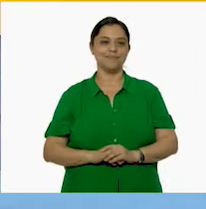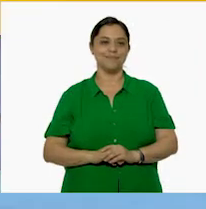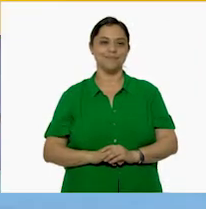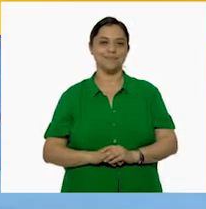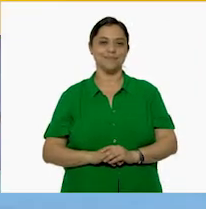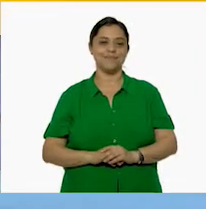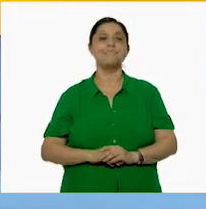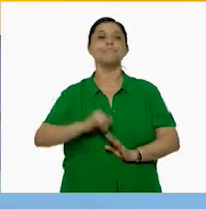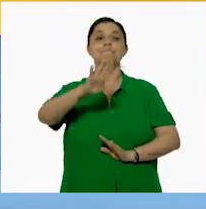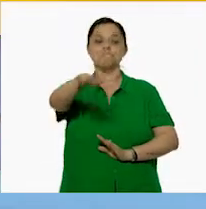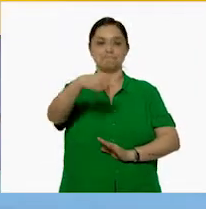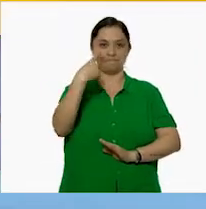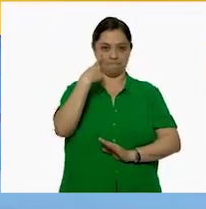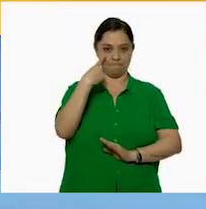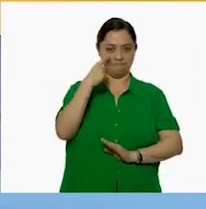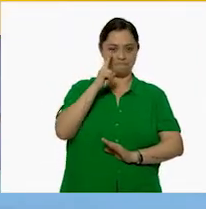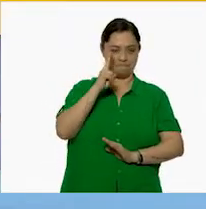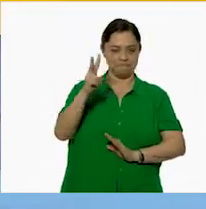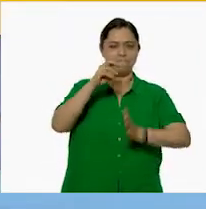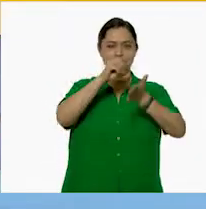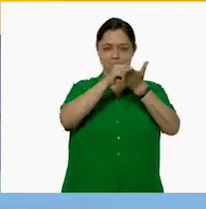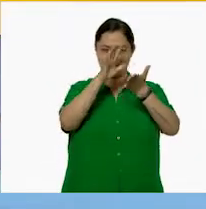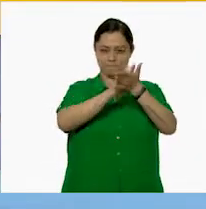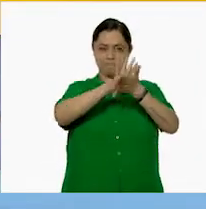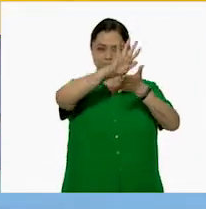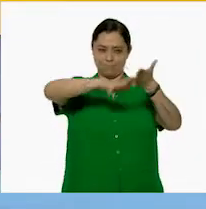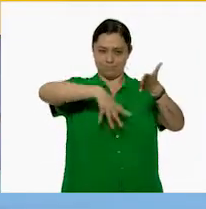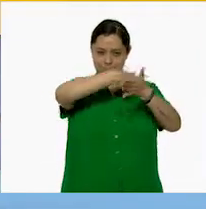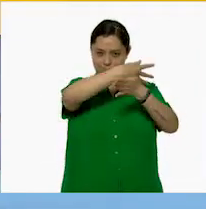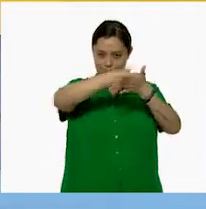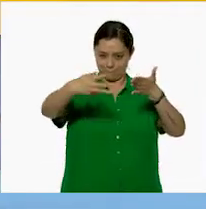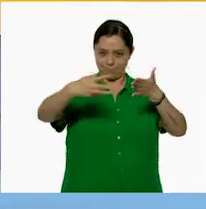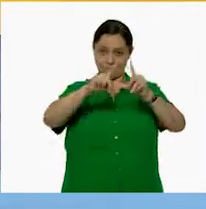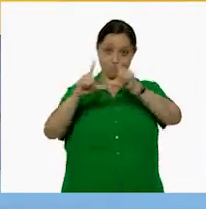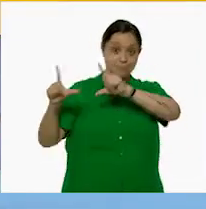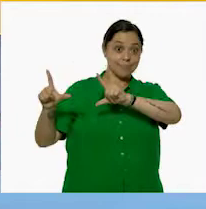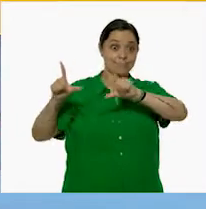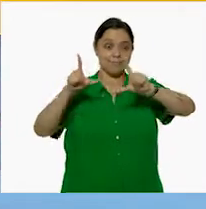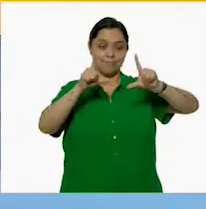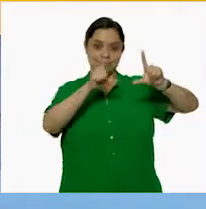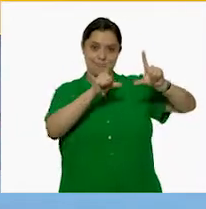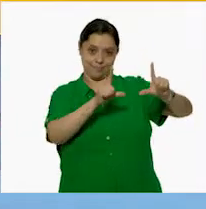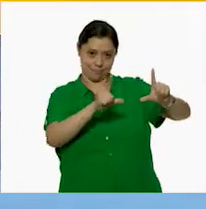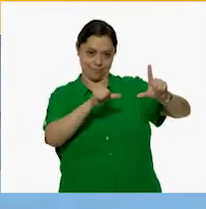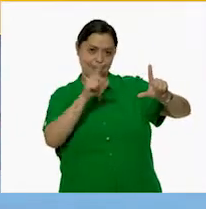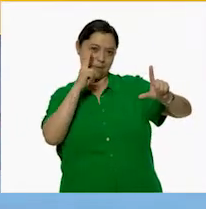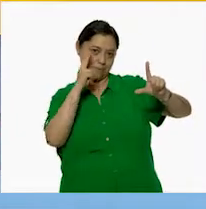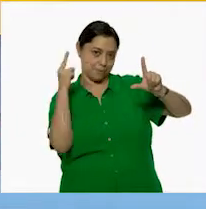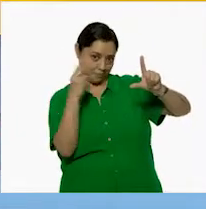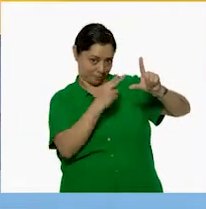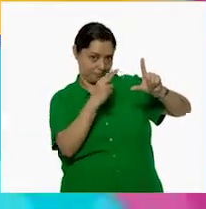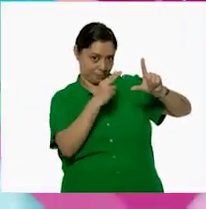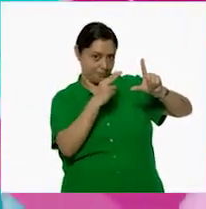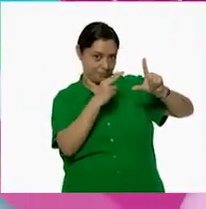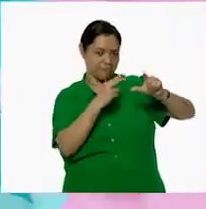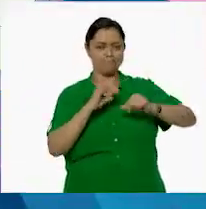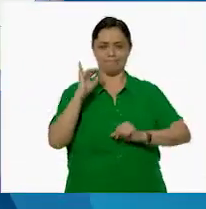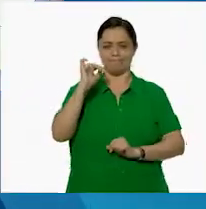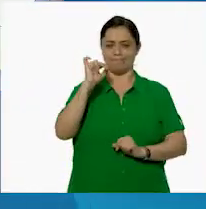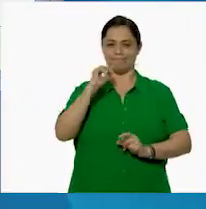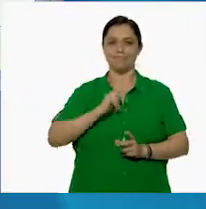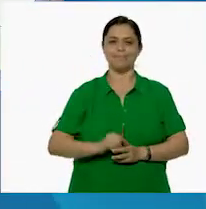¿Qué te parece si vamos a poner el registro de las ventas en la pantalla para que podamos verlo mejor? Sí, sí, sí.